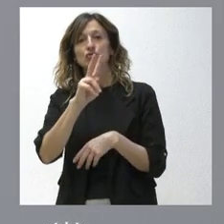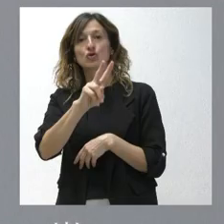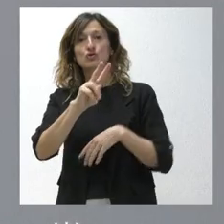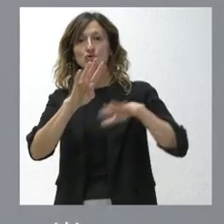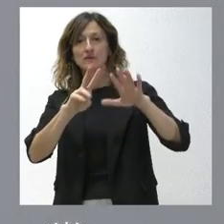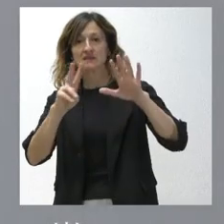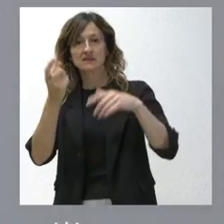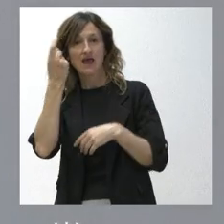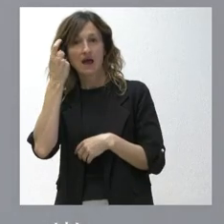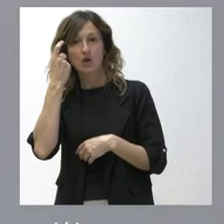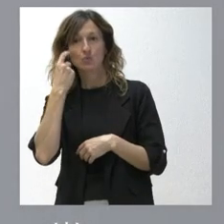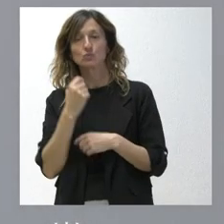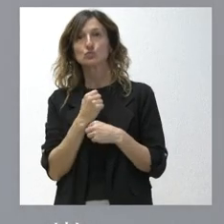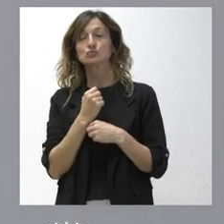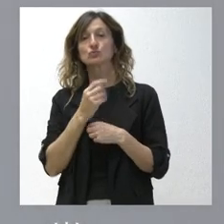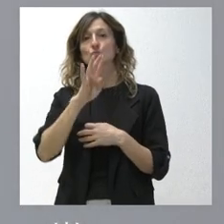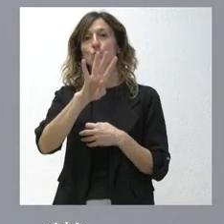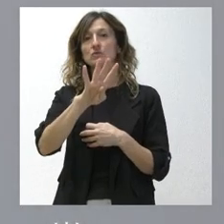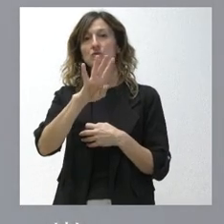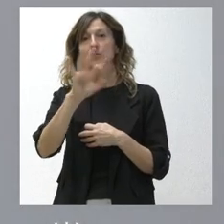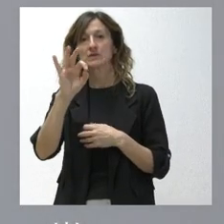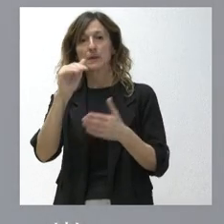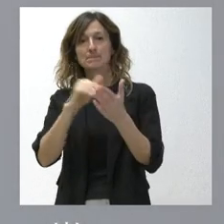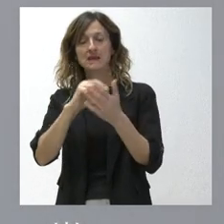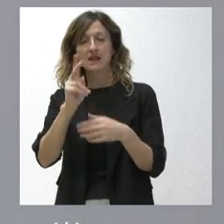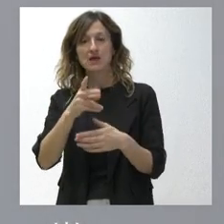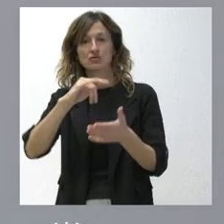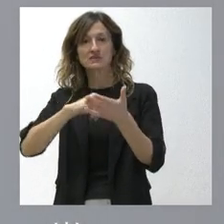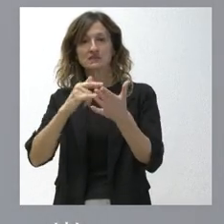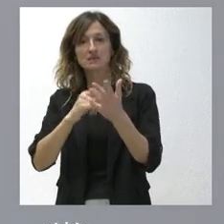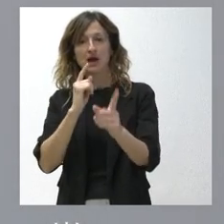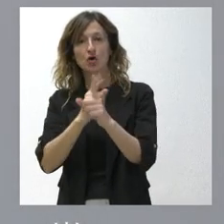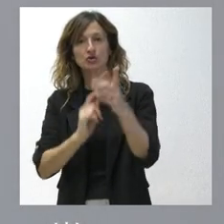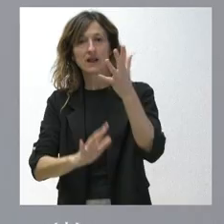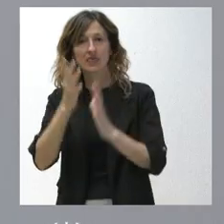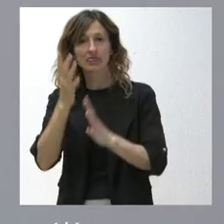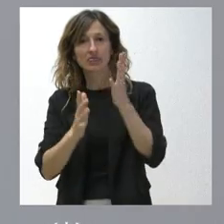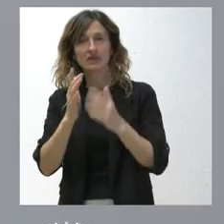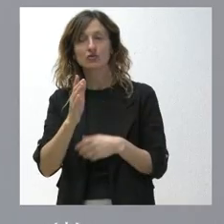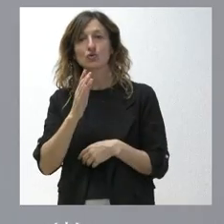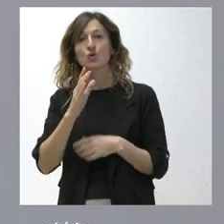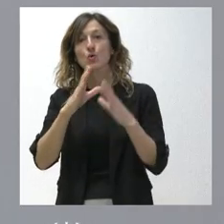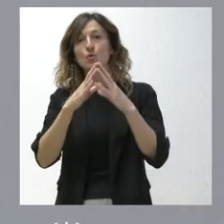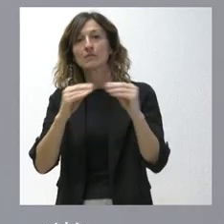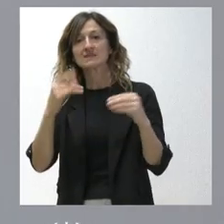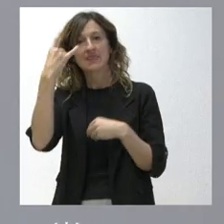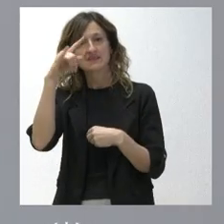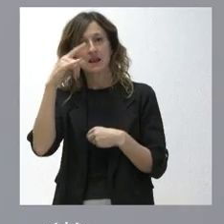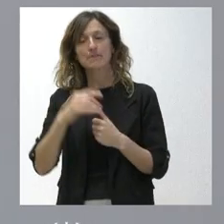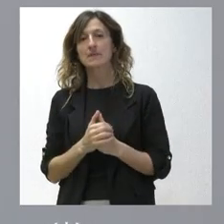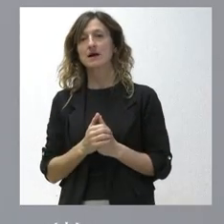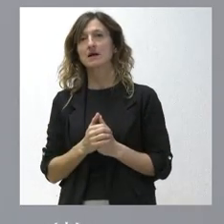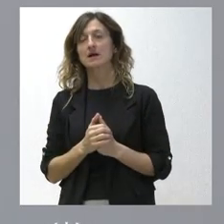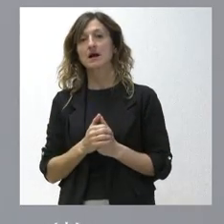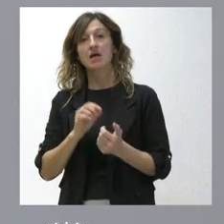alumnos. 450.000 euros para un nuevo sistema antiincendios en el complejo universitario de Salamanca. Se